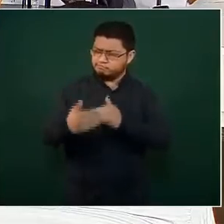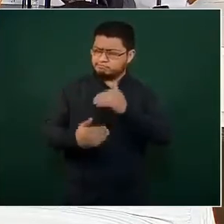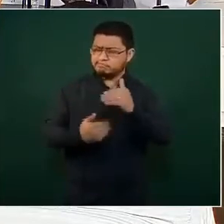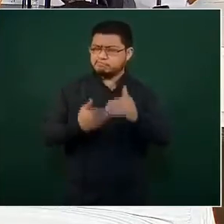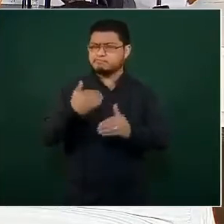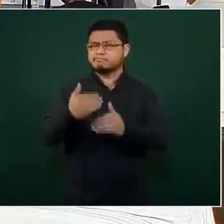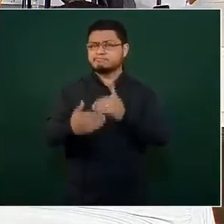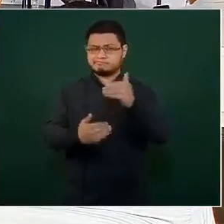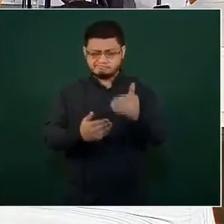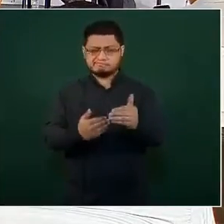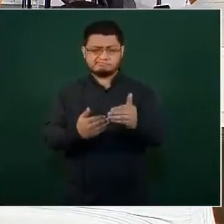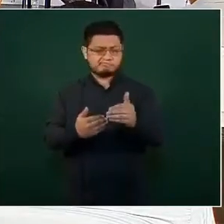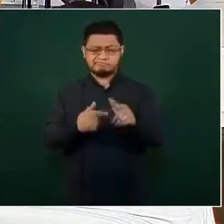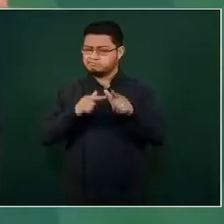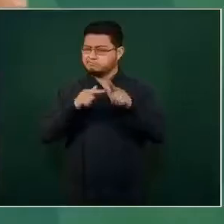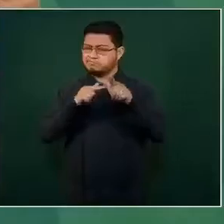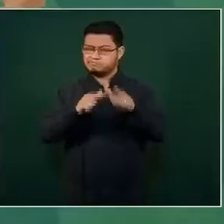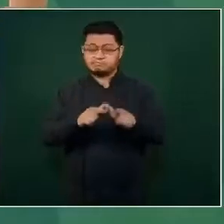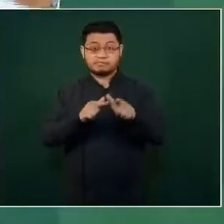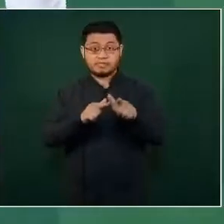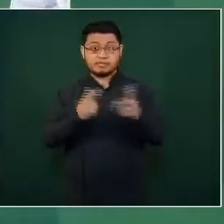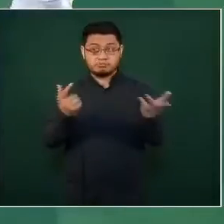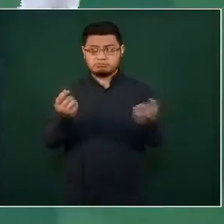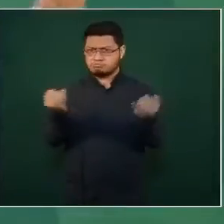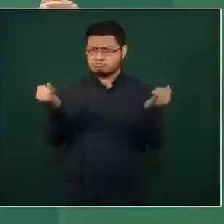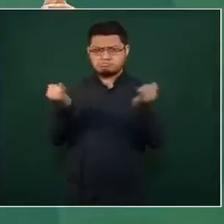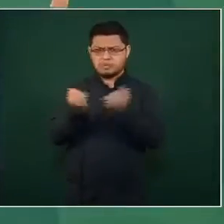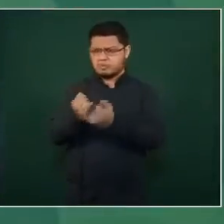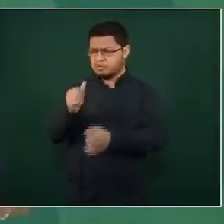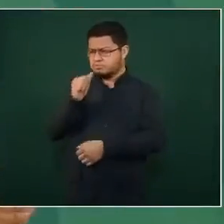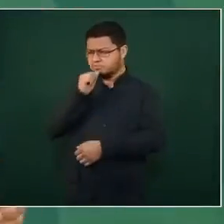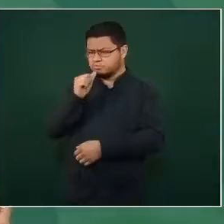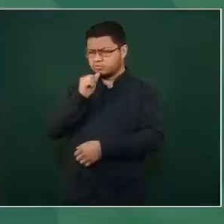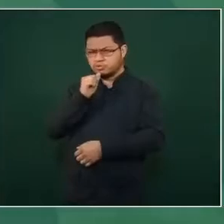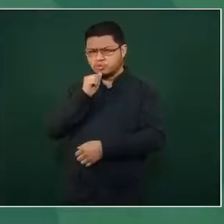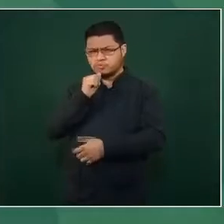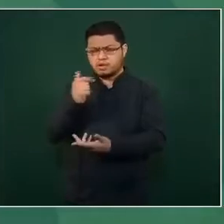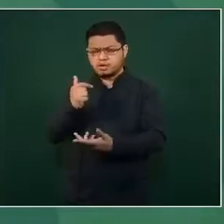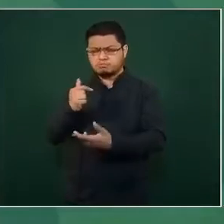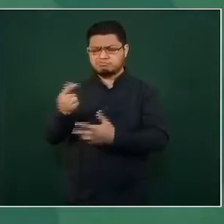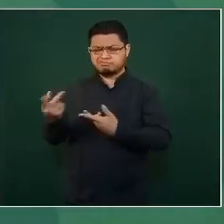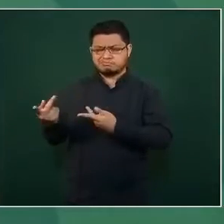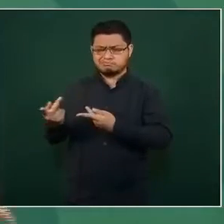se tiene